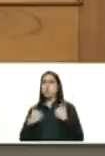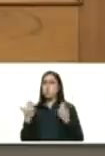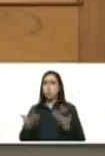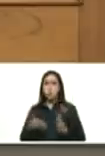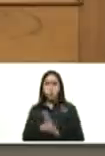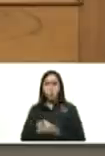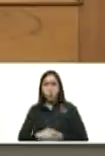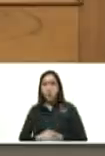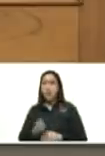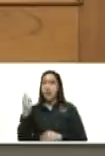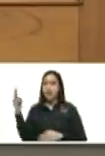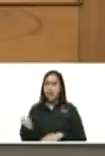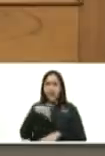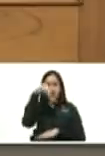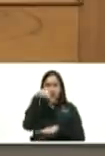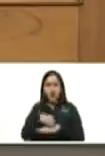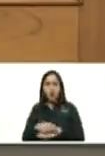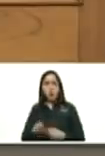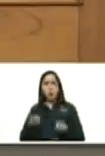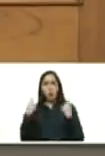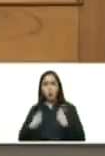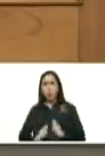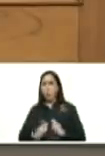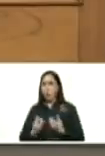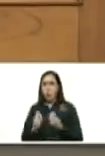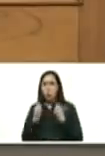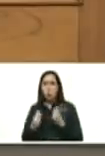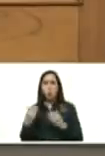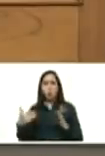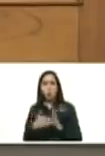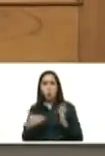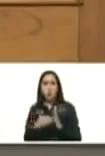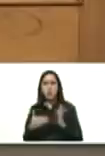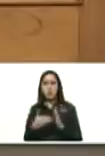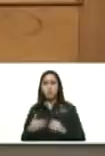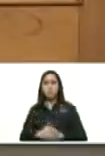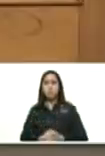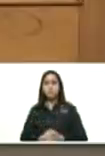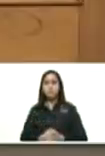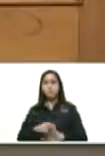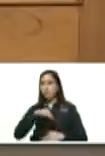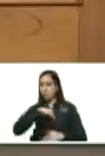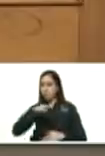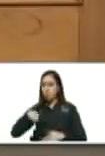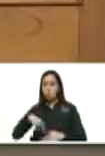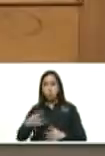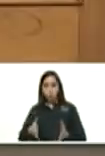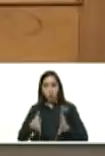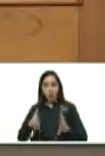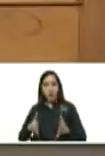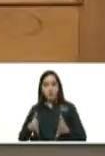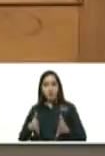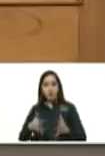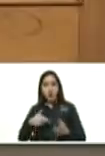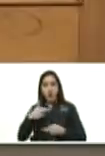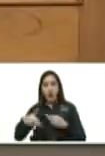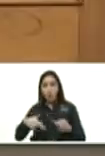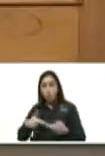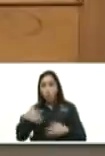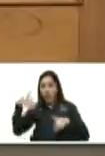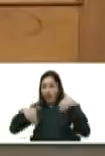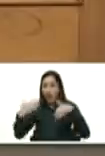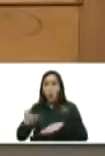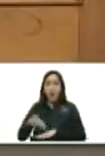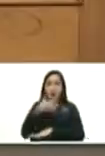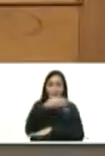poder de la asamblea nacional el daño inmenso si nosotros hubiéramos ganado las elecciones